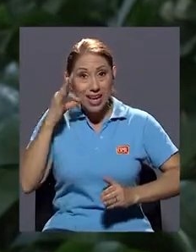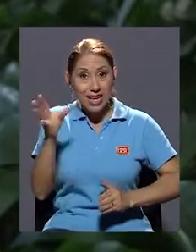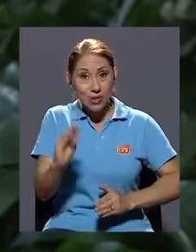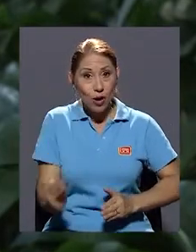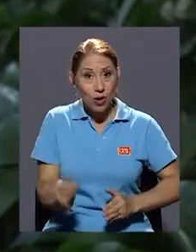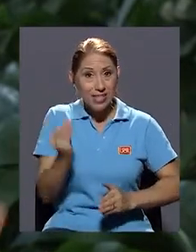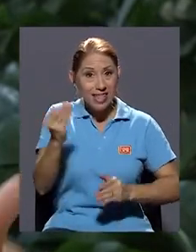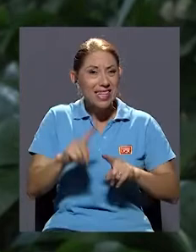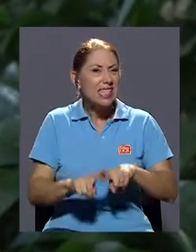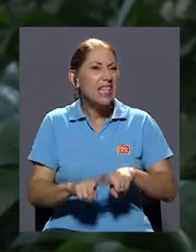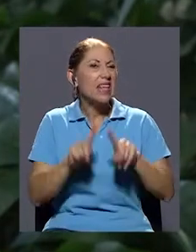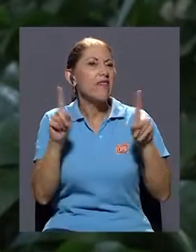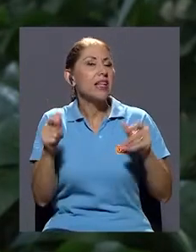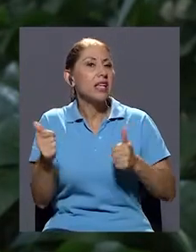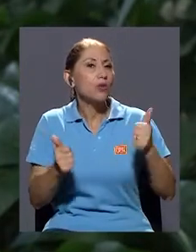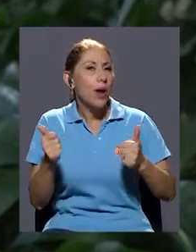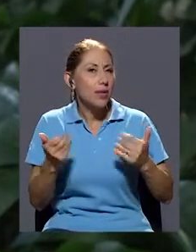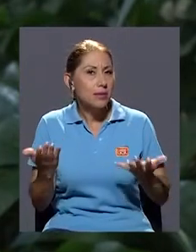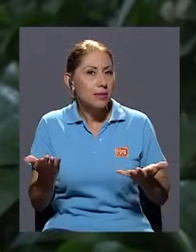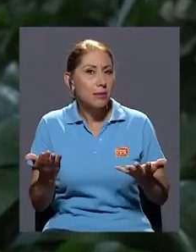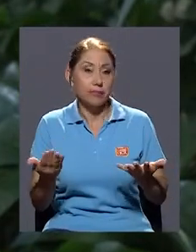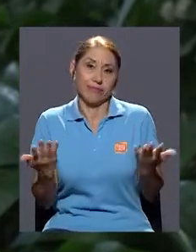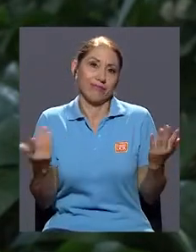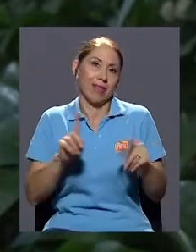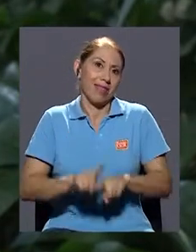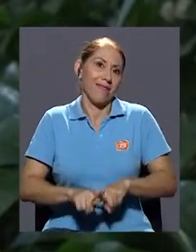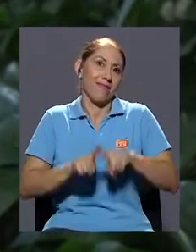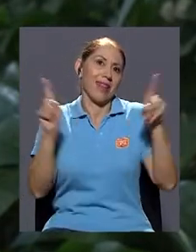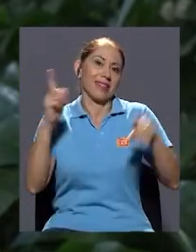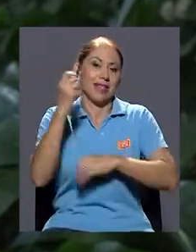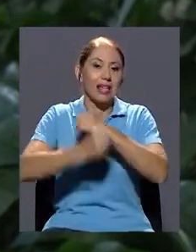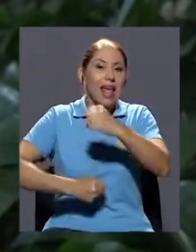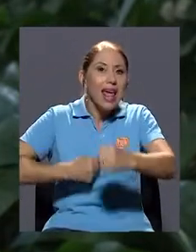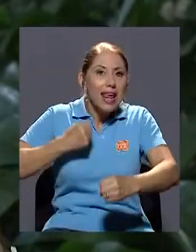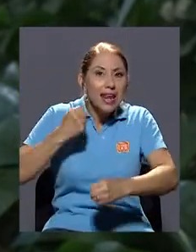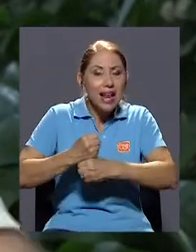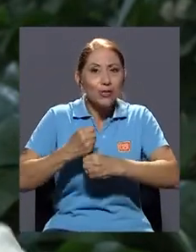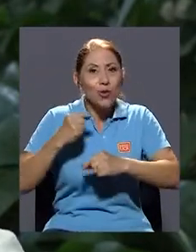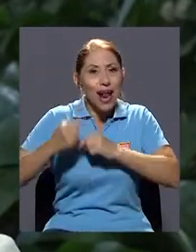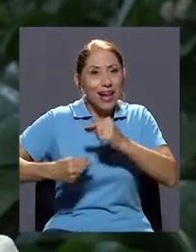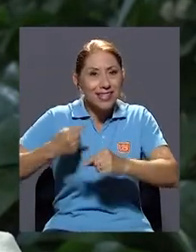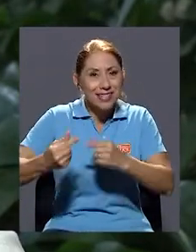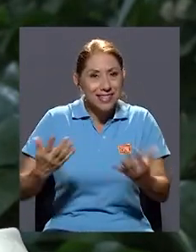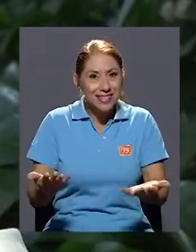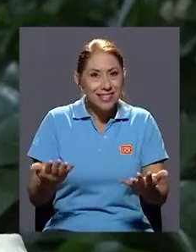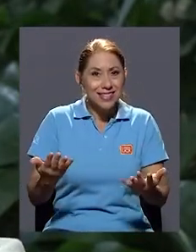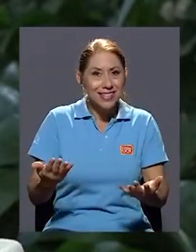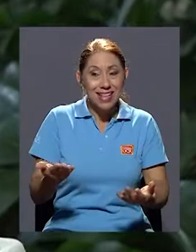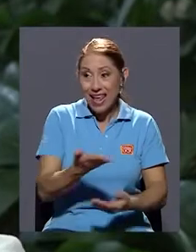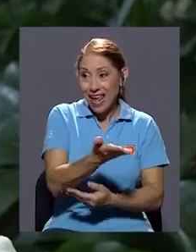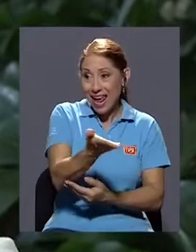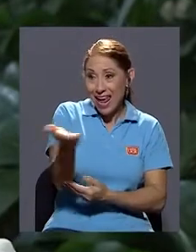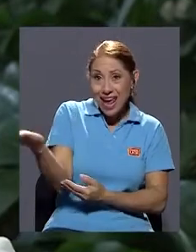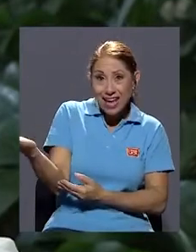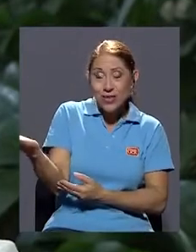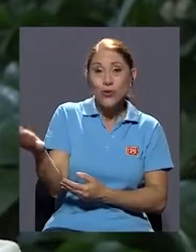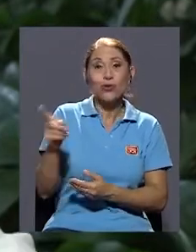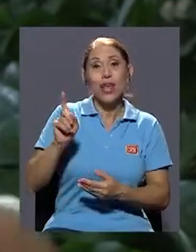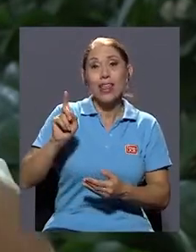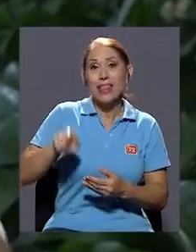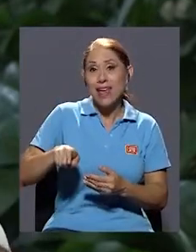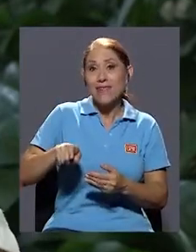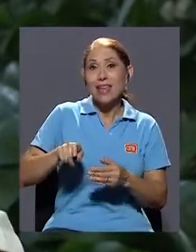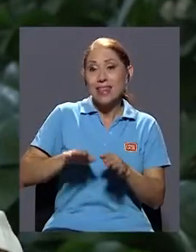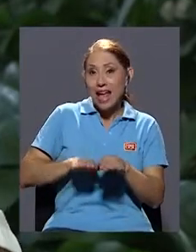son adolescentes? Primero, hay diferencias generacionales. ¿Verdad? Ellos van a necesariamente, tienen que dar un